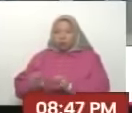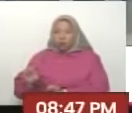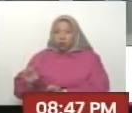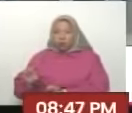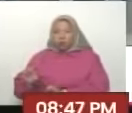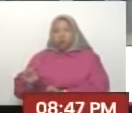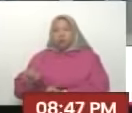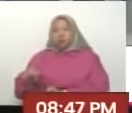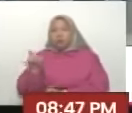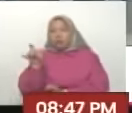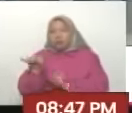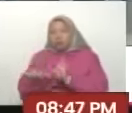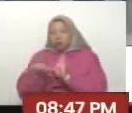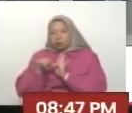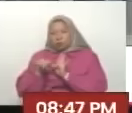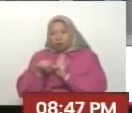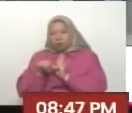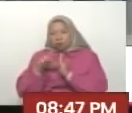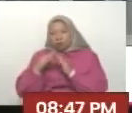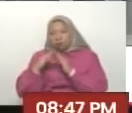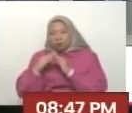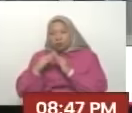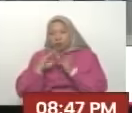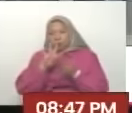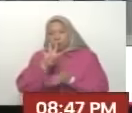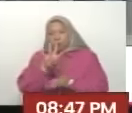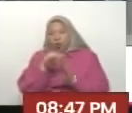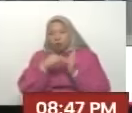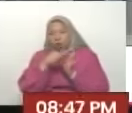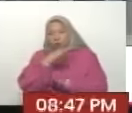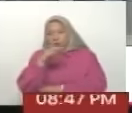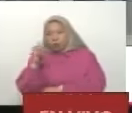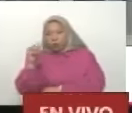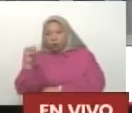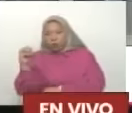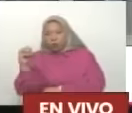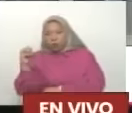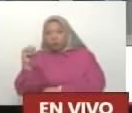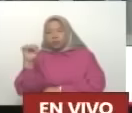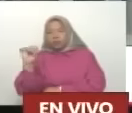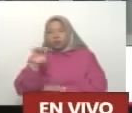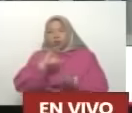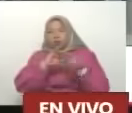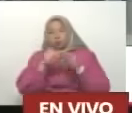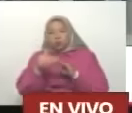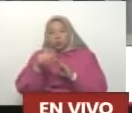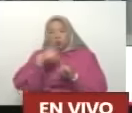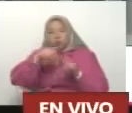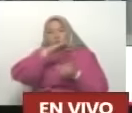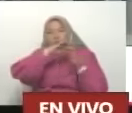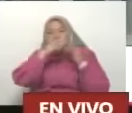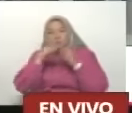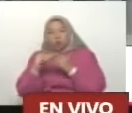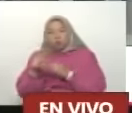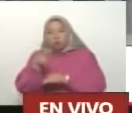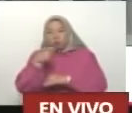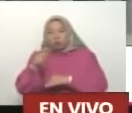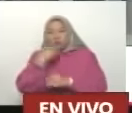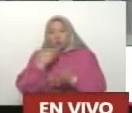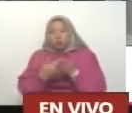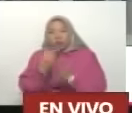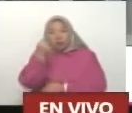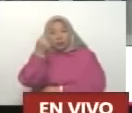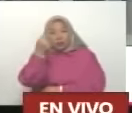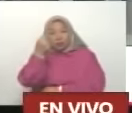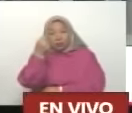para que el vecino y la vecina de los cuatro mil quinientos circuitos comunales buscar la platica,